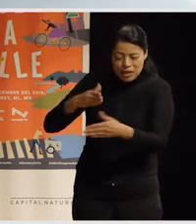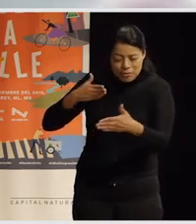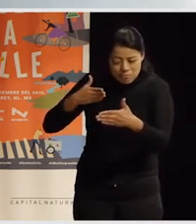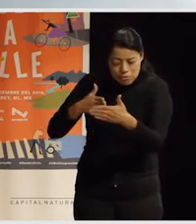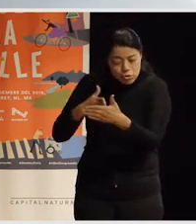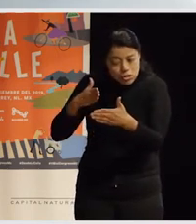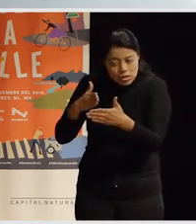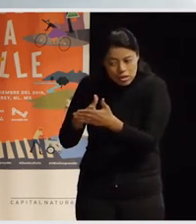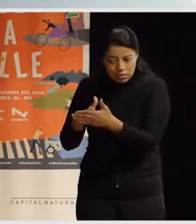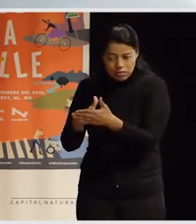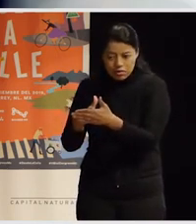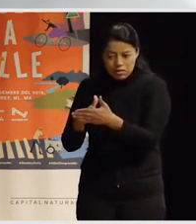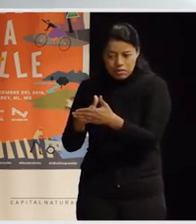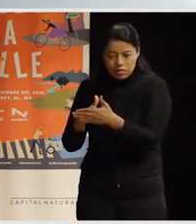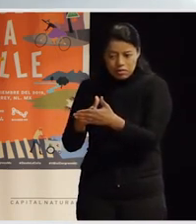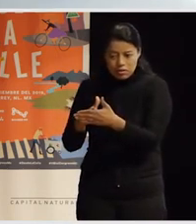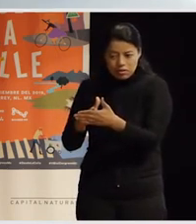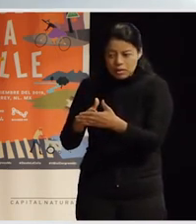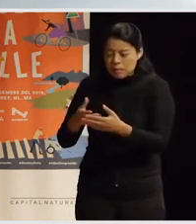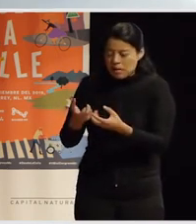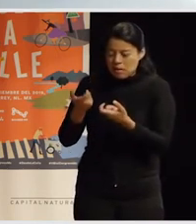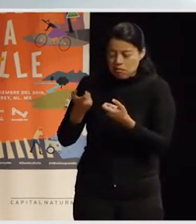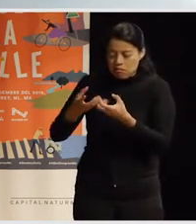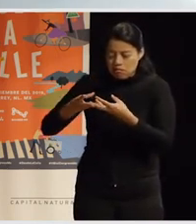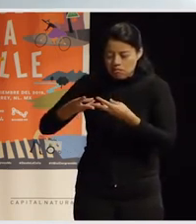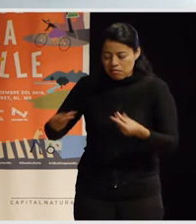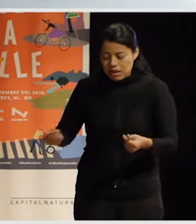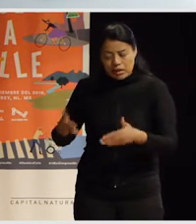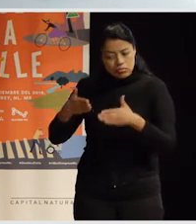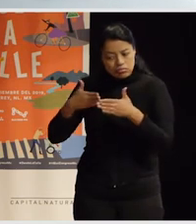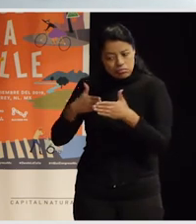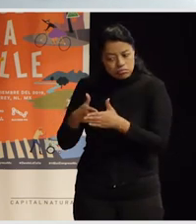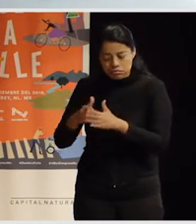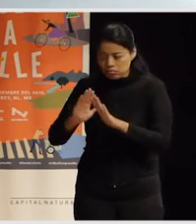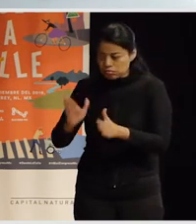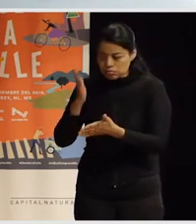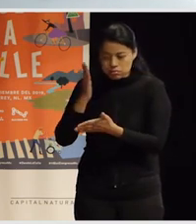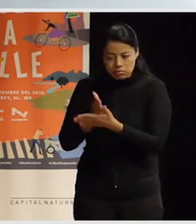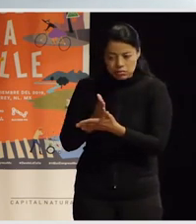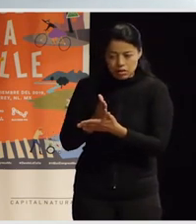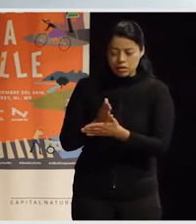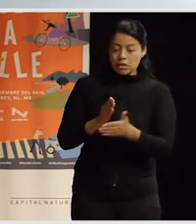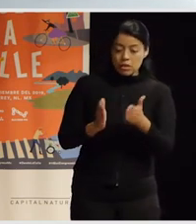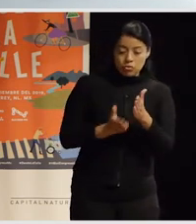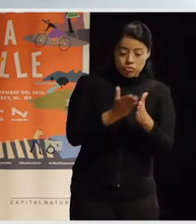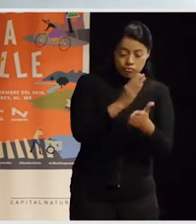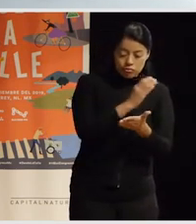nos pone los límites a los grandes despilfarros, ¿no?, y luego también porque nos parece que el urbanismo